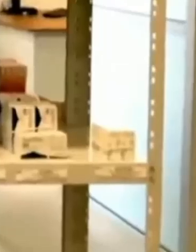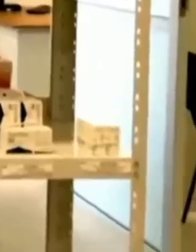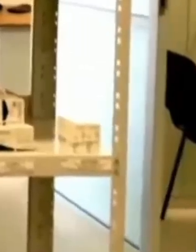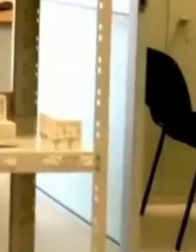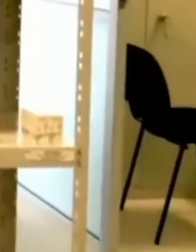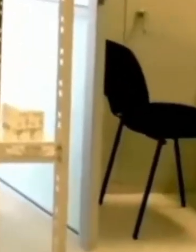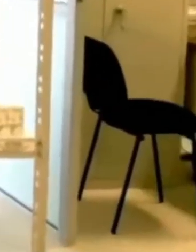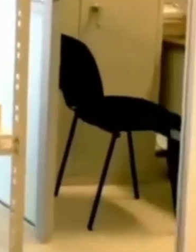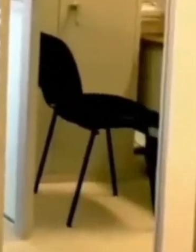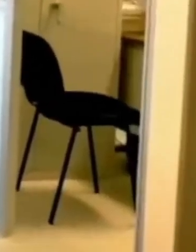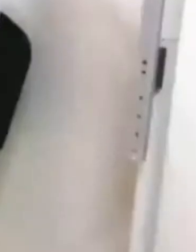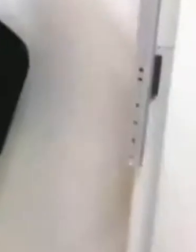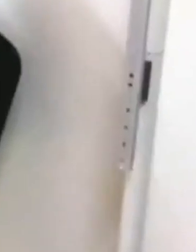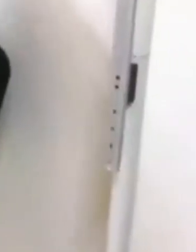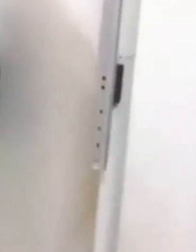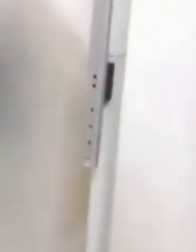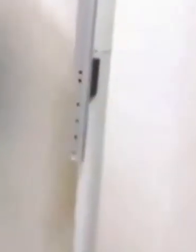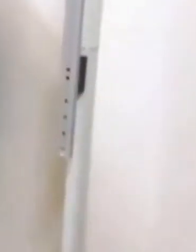centrada en las personas.